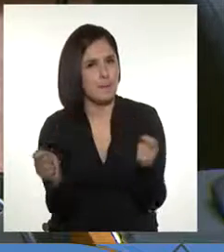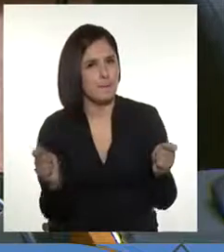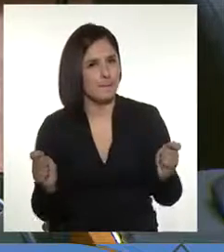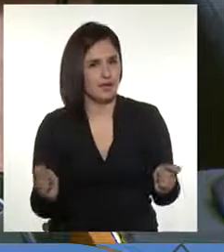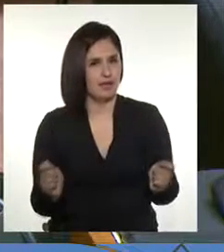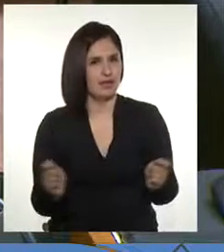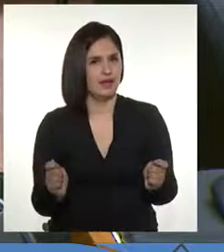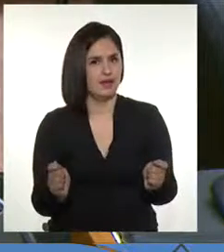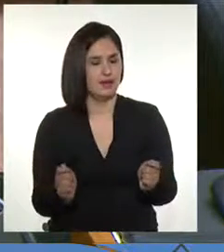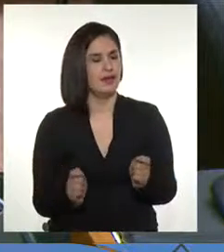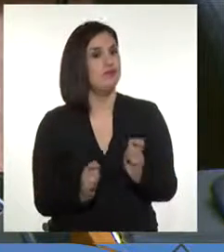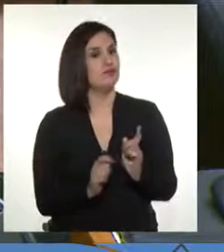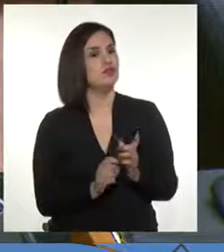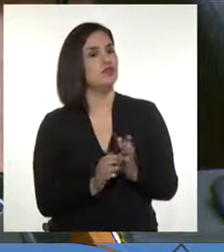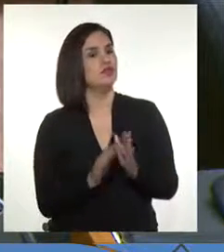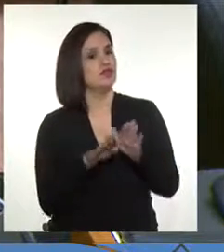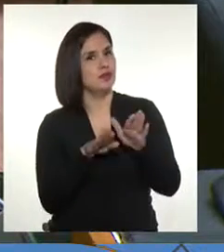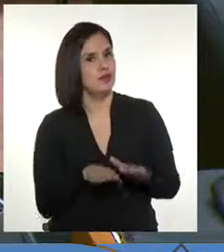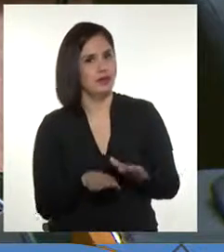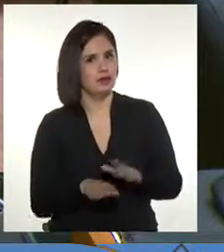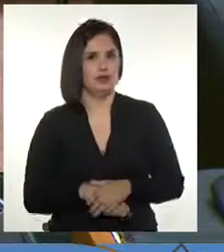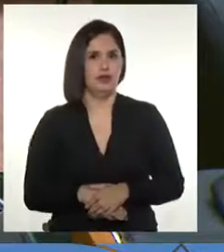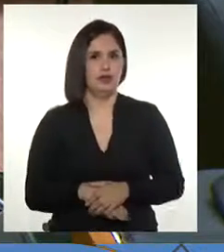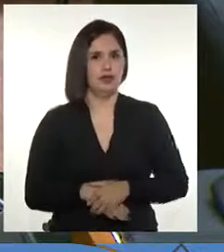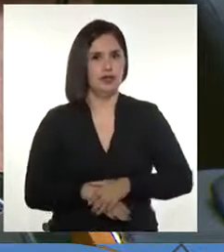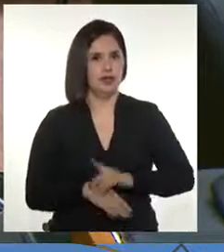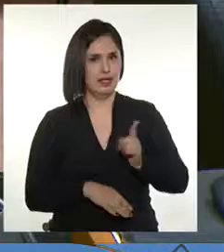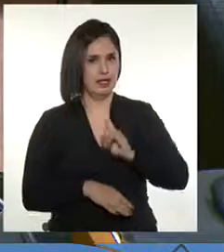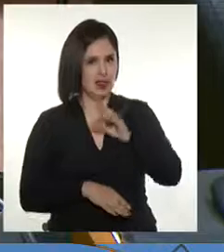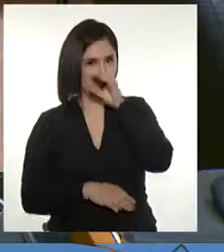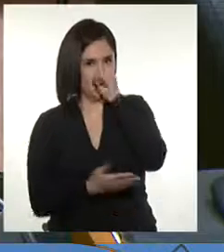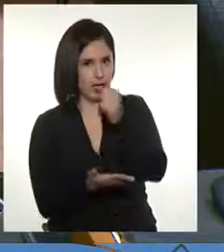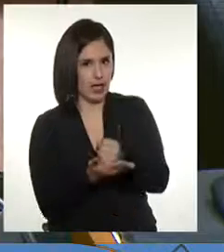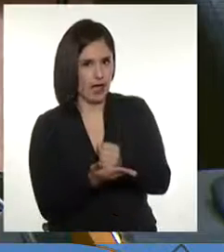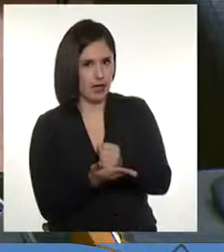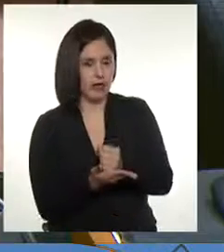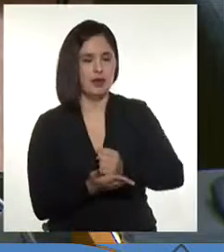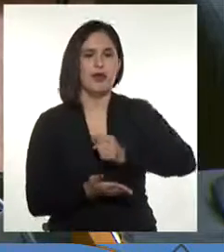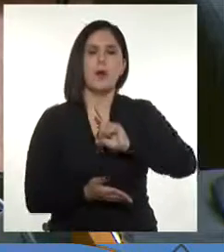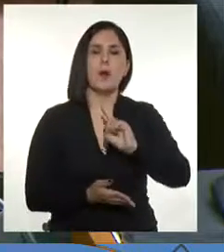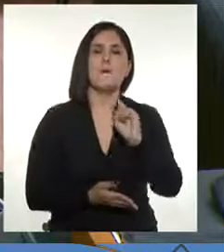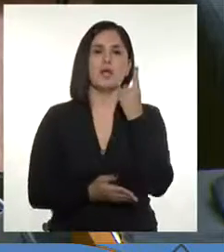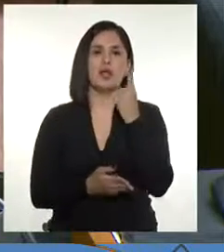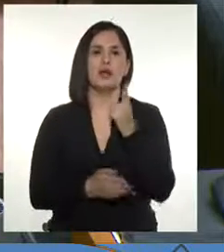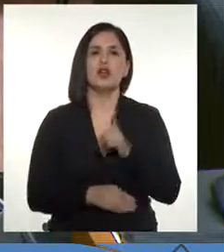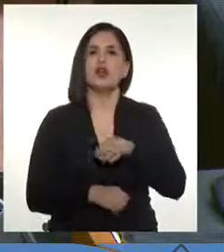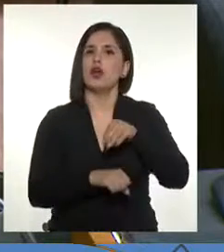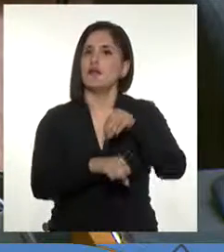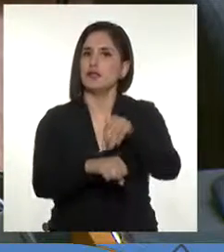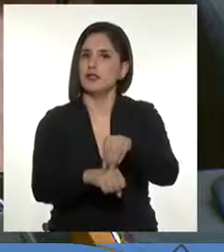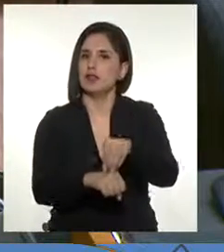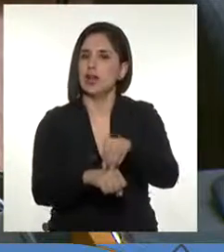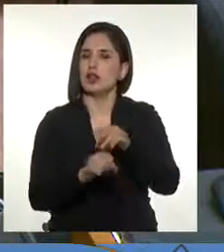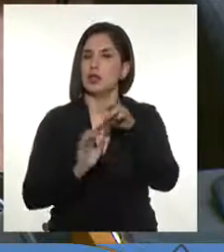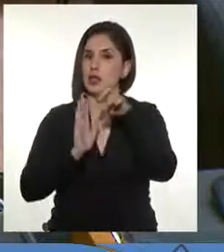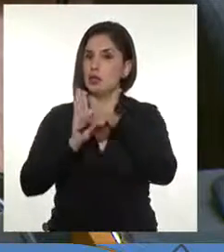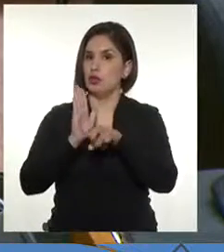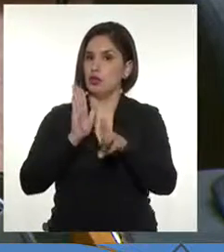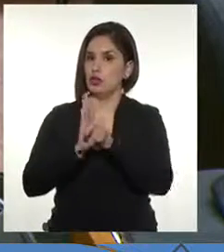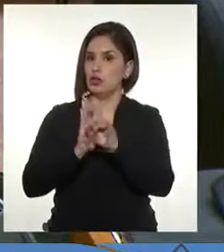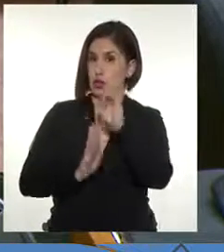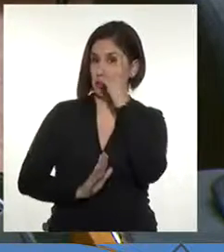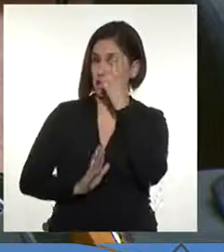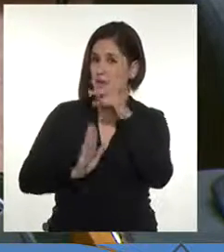reconocida, que no te pasen gato por liebre, fueron los primeros en anticiparse respecto de que el proyecto original